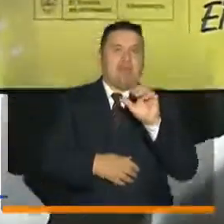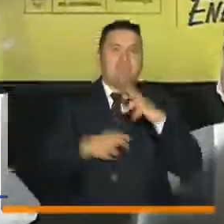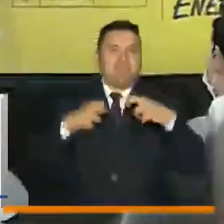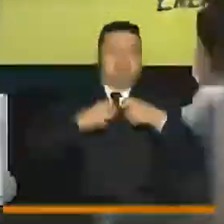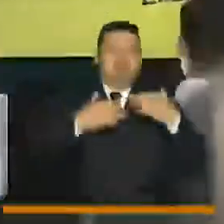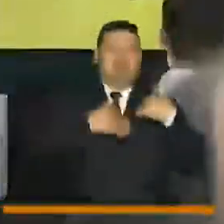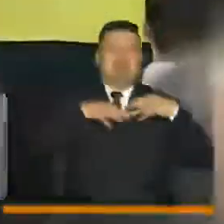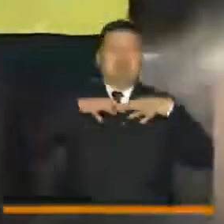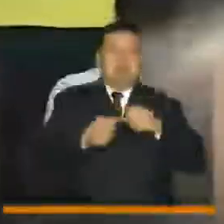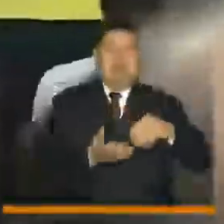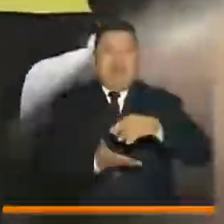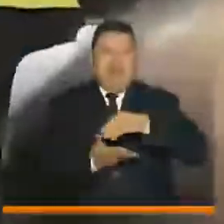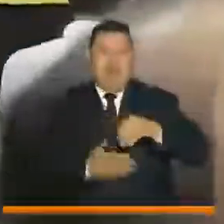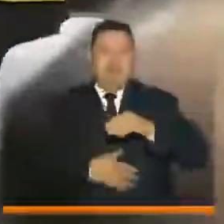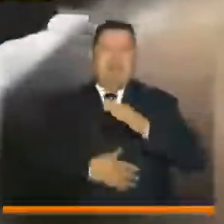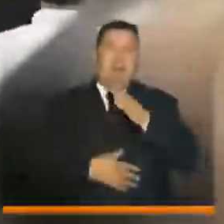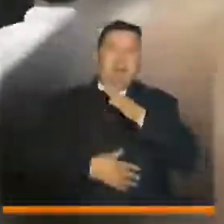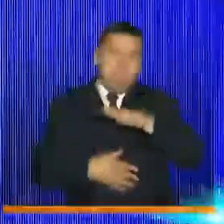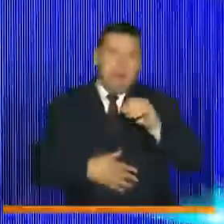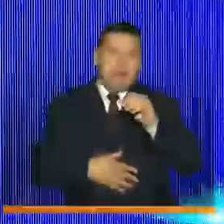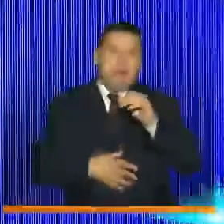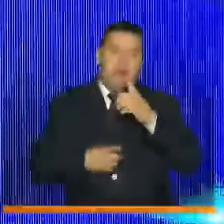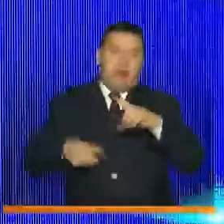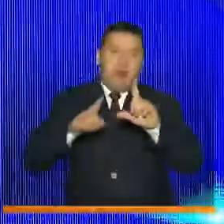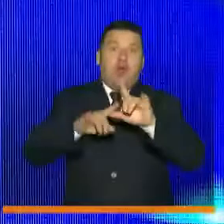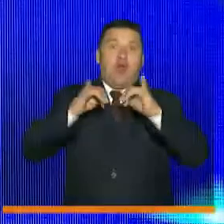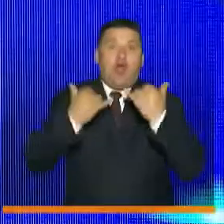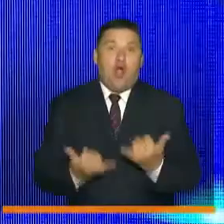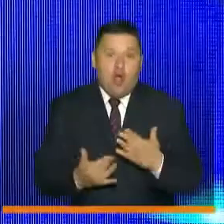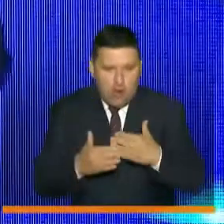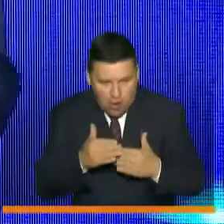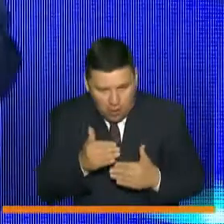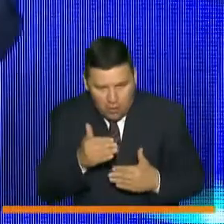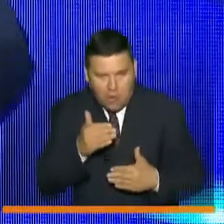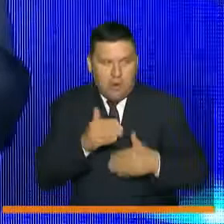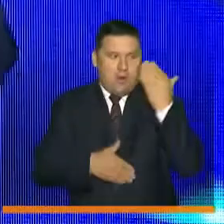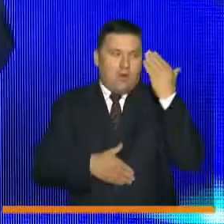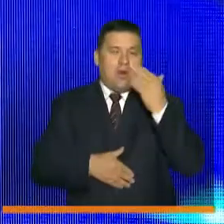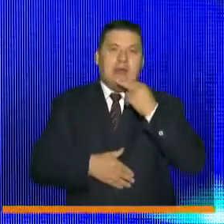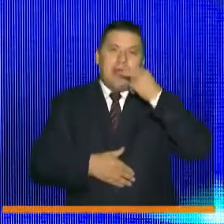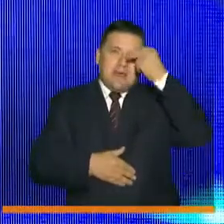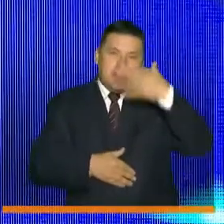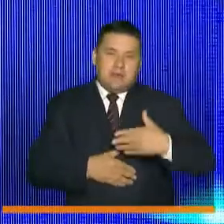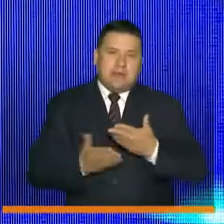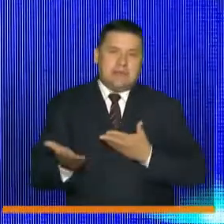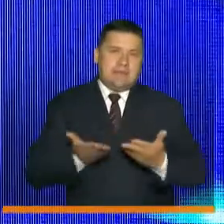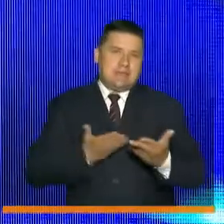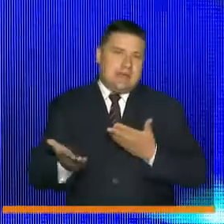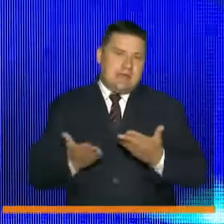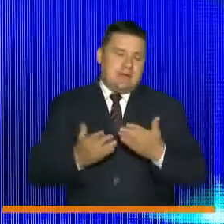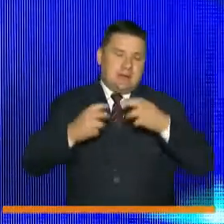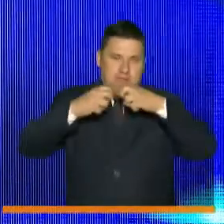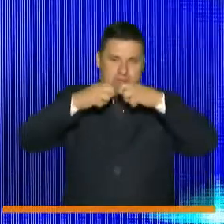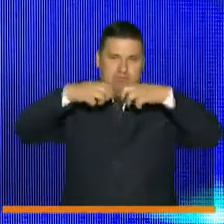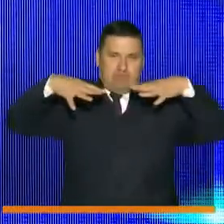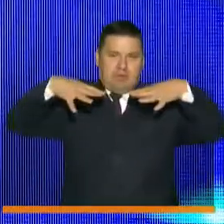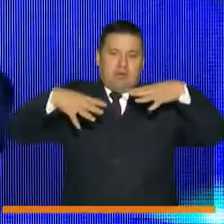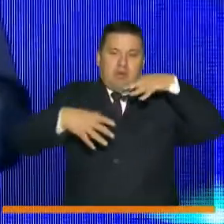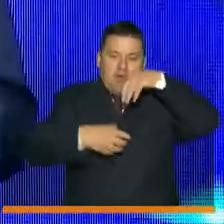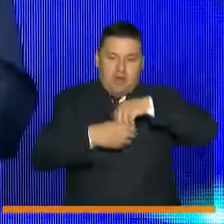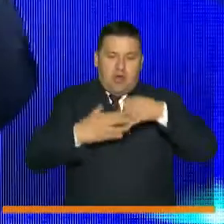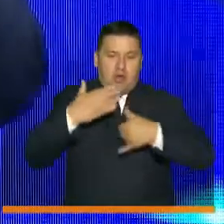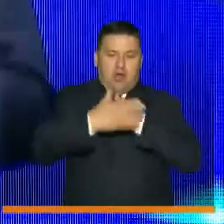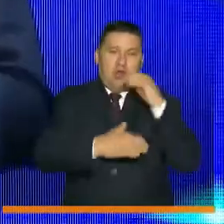eléctrica para el Atlántico, Magdalena y La Guajira. Hoy empieza la nueva historia en el servicio de energía en nuestro